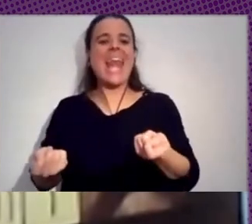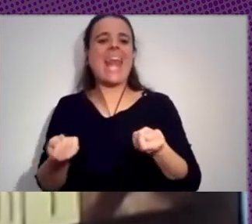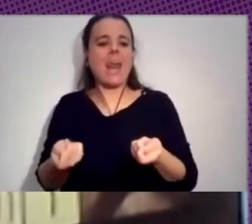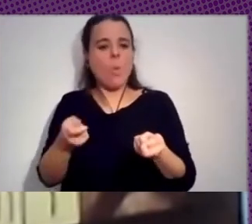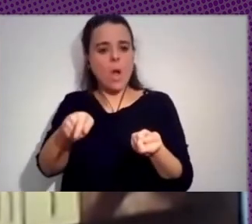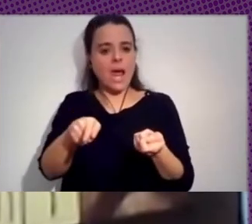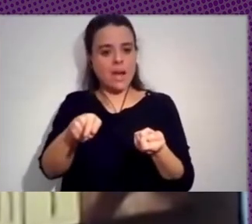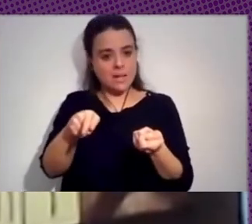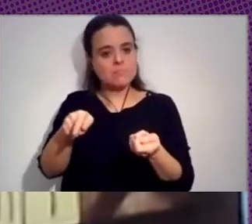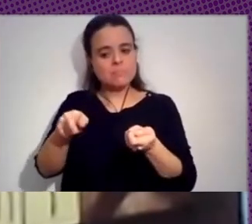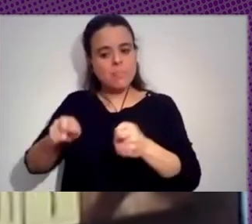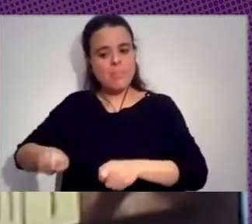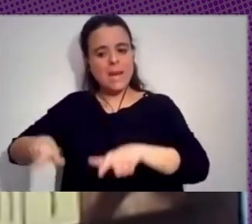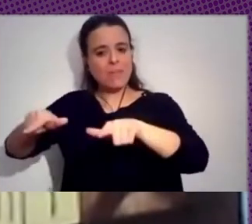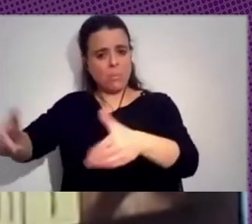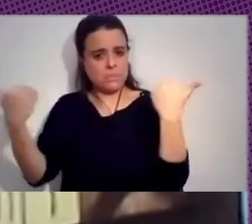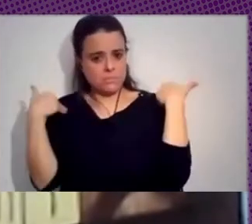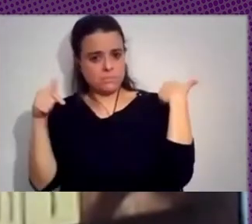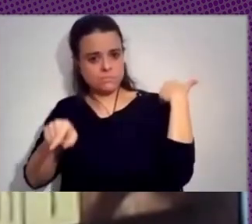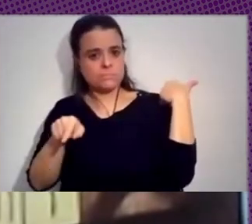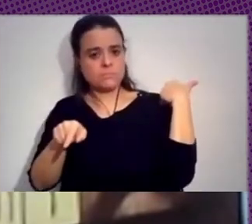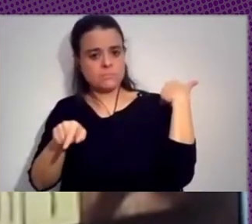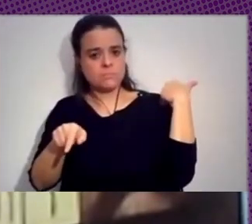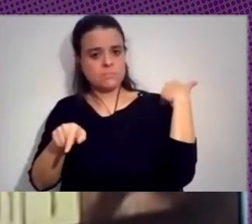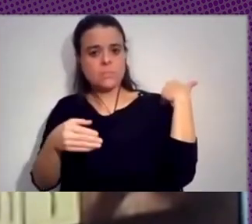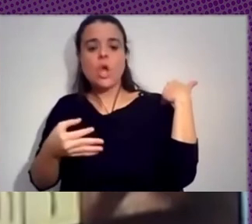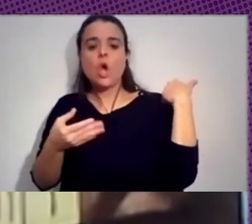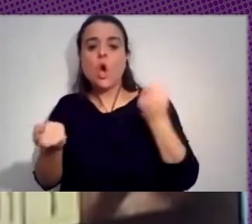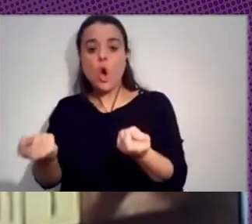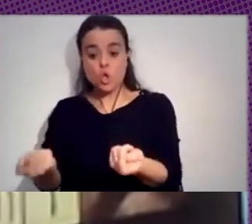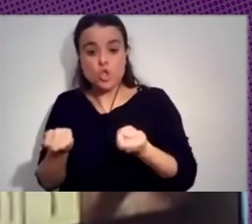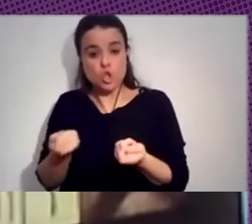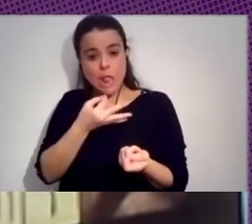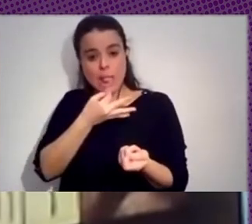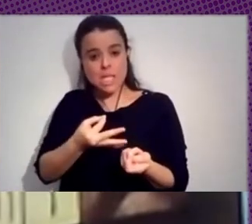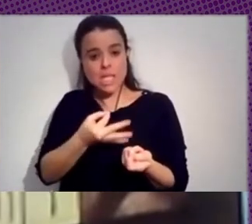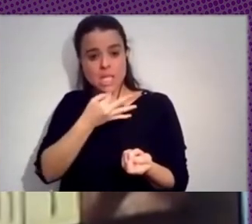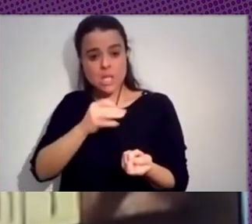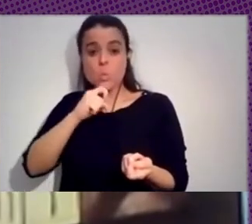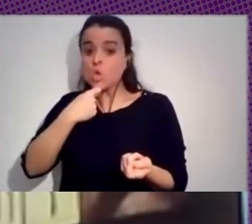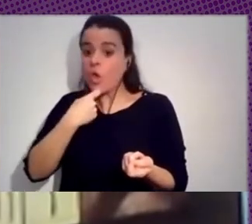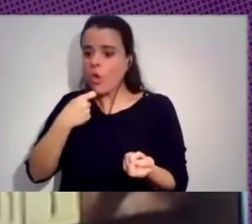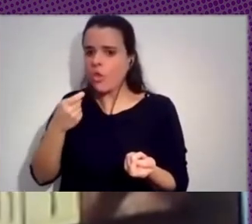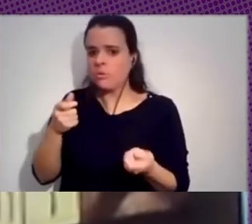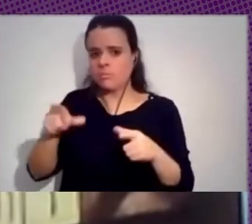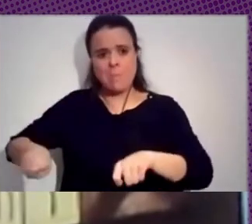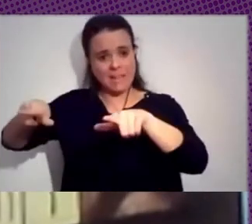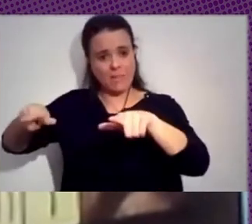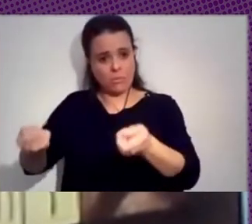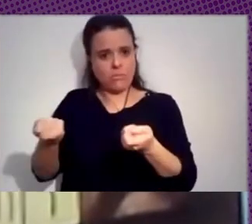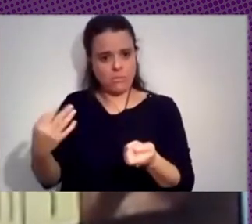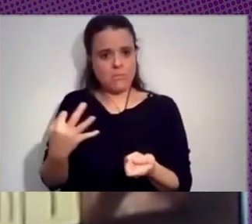responsables a las plataformas sobre el control del del discurso de odio, que es algo que está muy en boga en este momento. Sé que se está